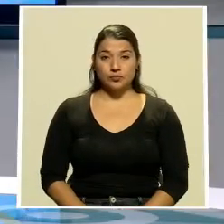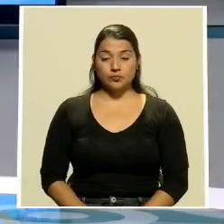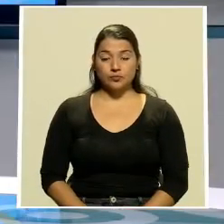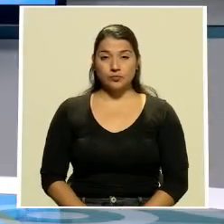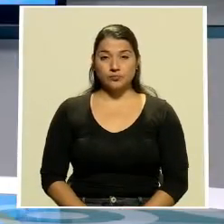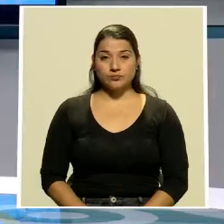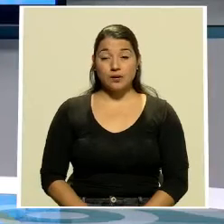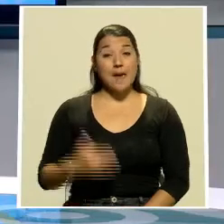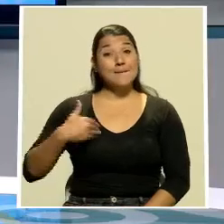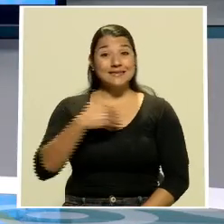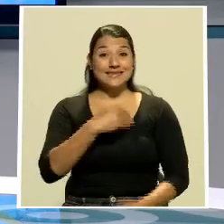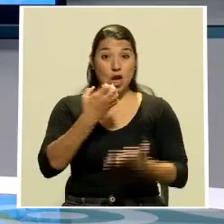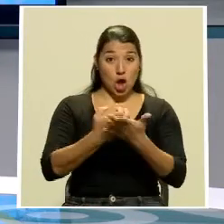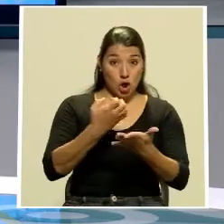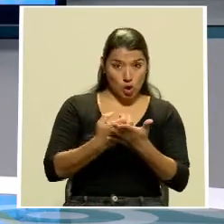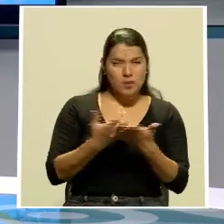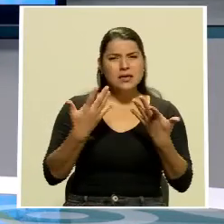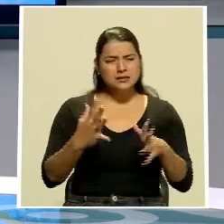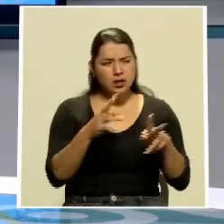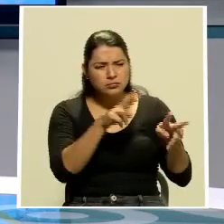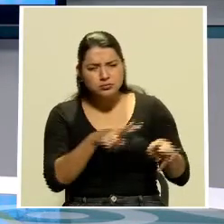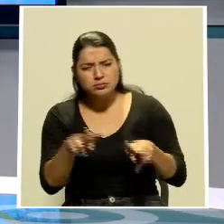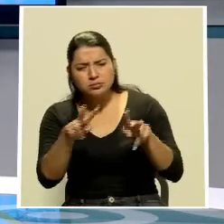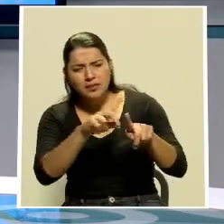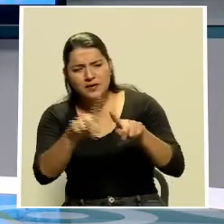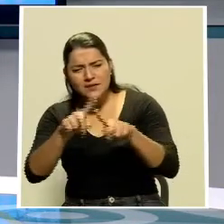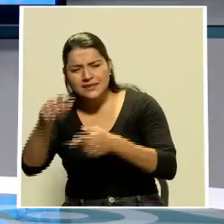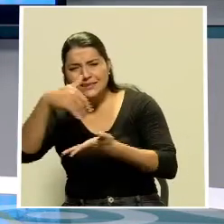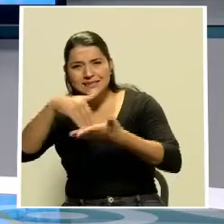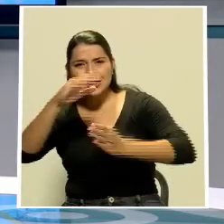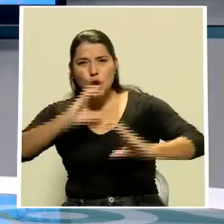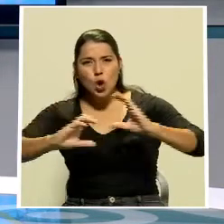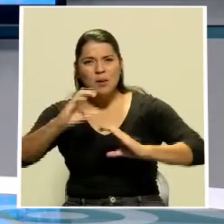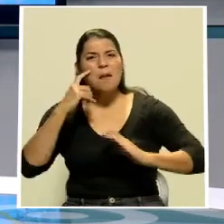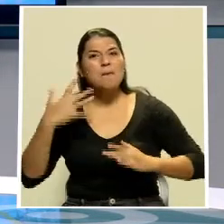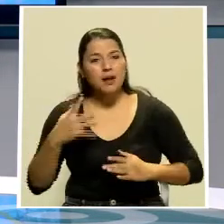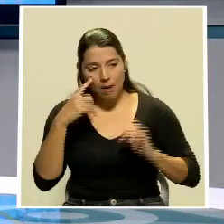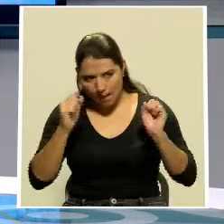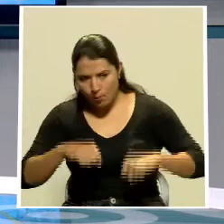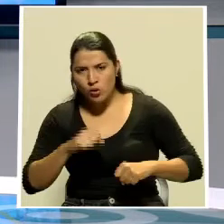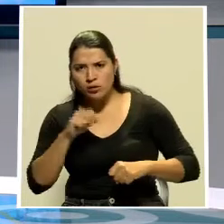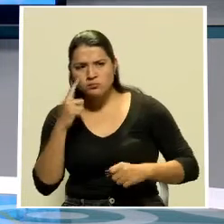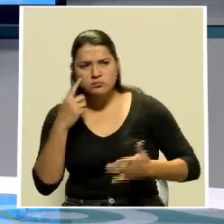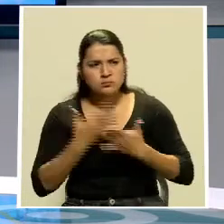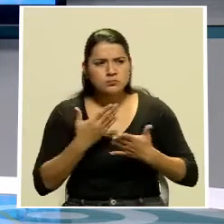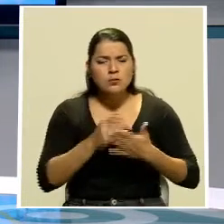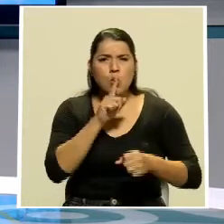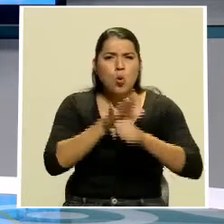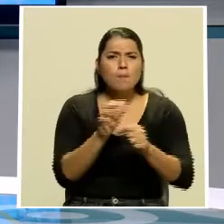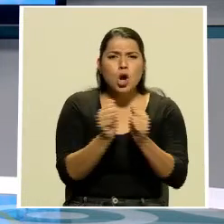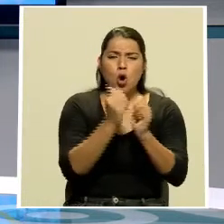El Ministerio de Economía ha inspeccionado varios centros comerciales del gran área metropolitana para conocer si se cumple con los protocolos